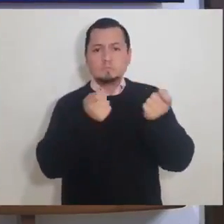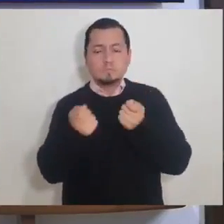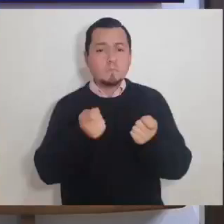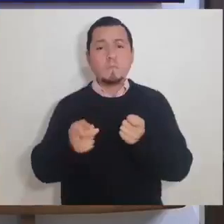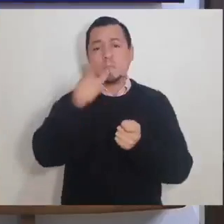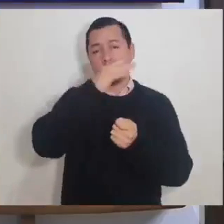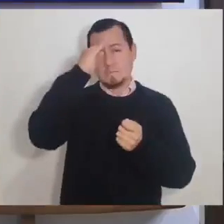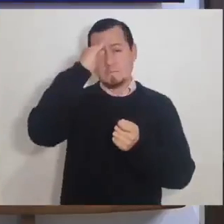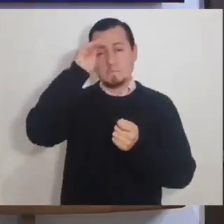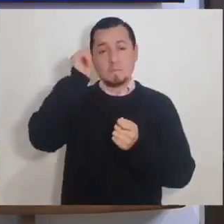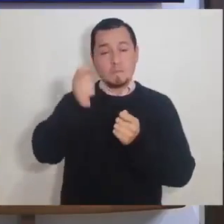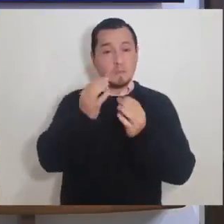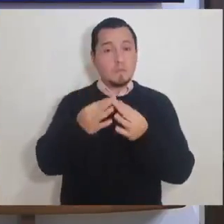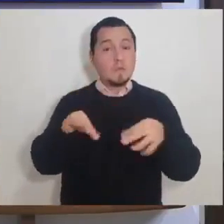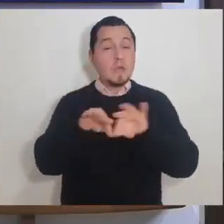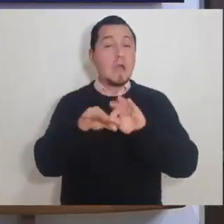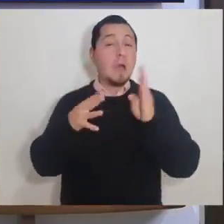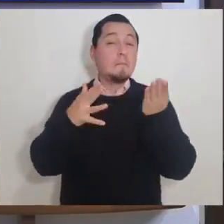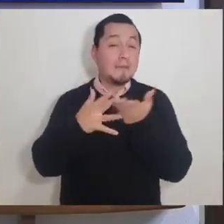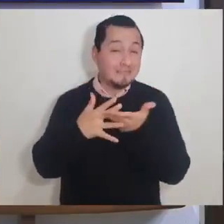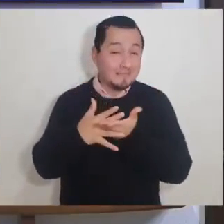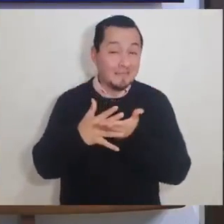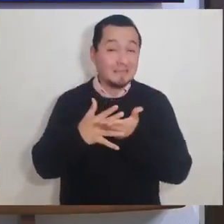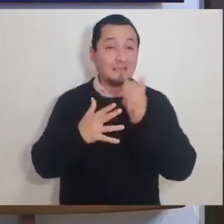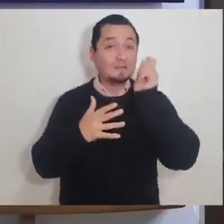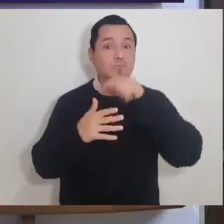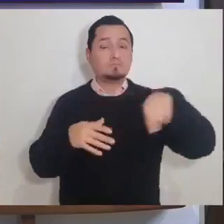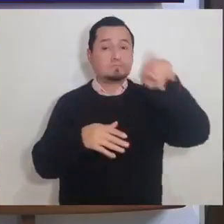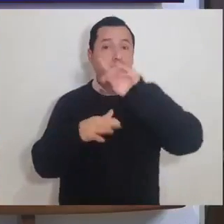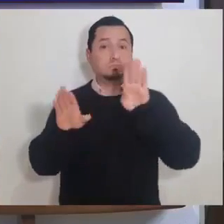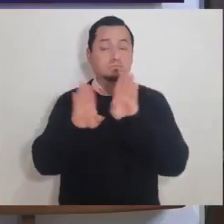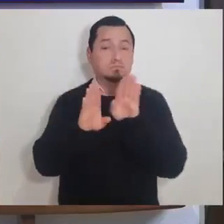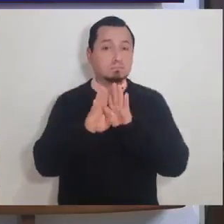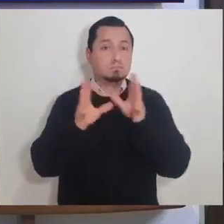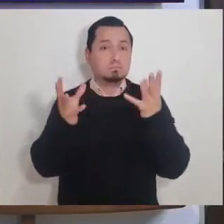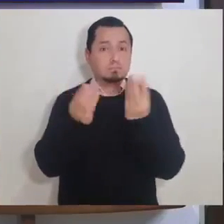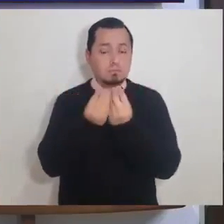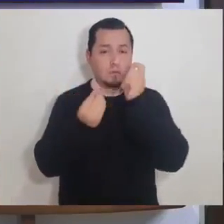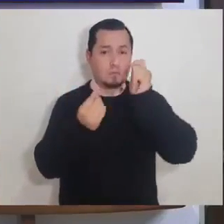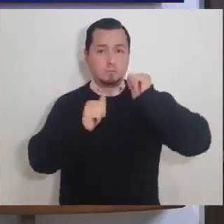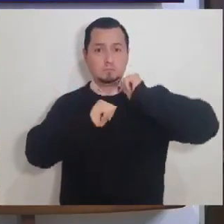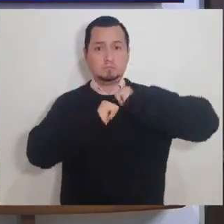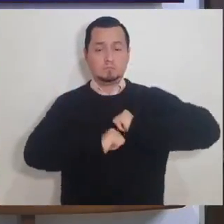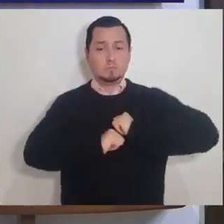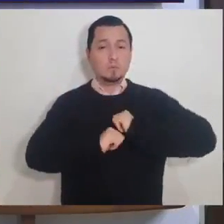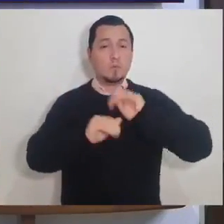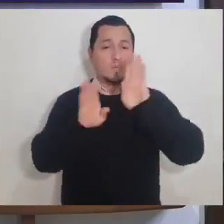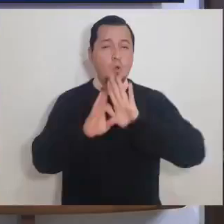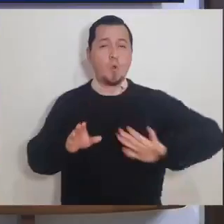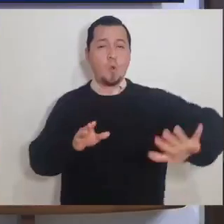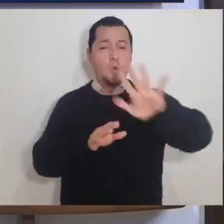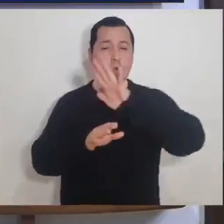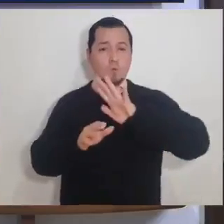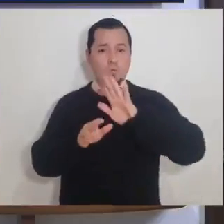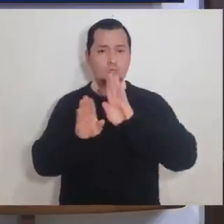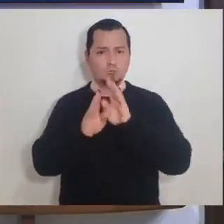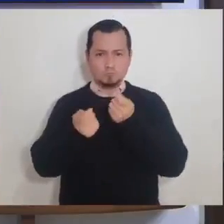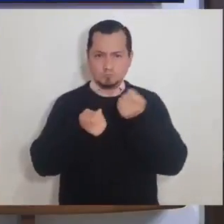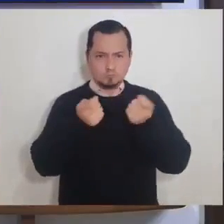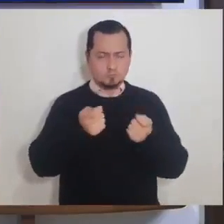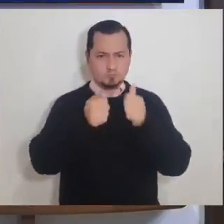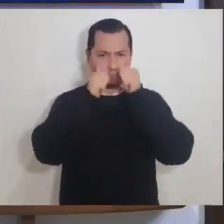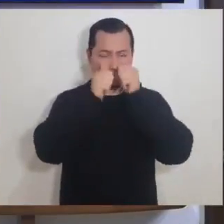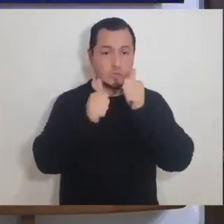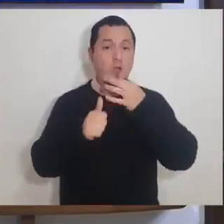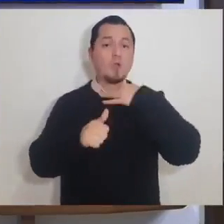tenemos un margen todavía importante de la mitad, prácticamente de la mitad de la infraestructura que tenemos disponible, vamos a tomar